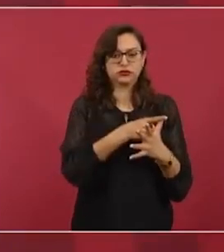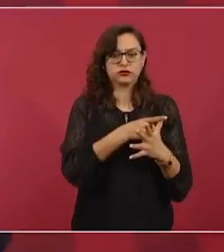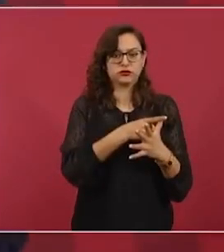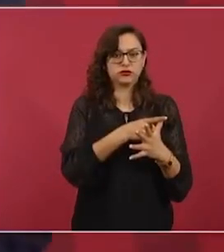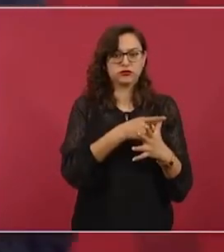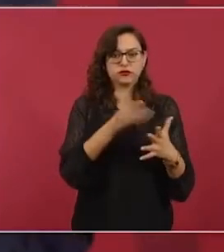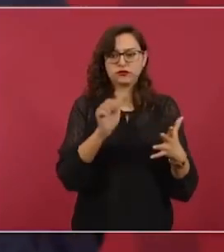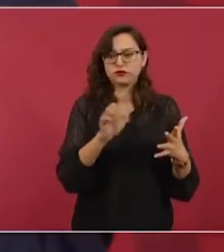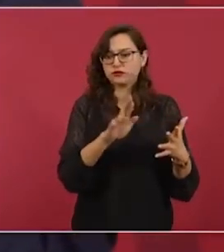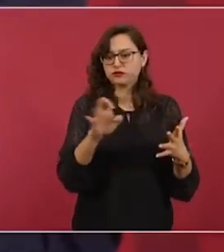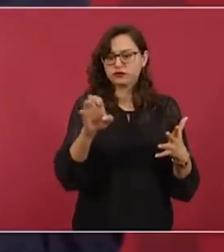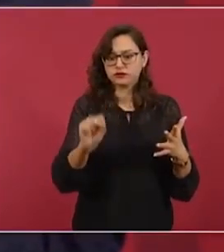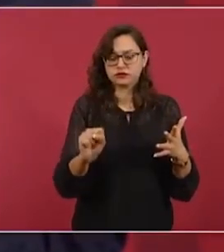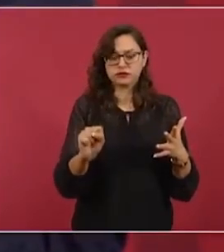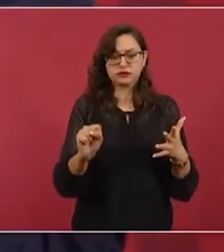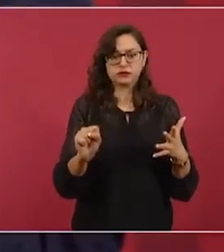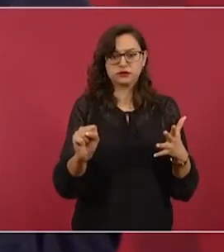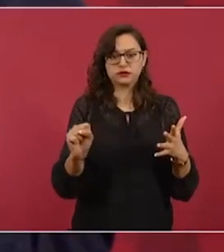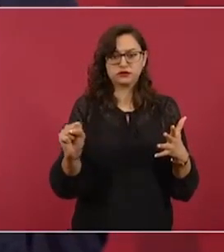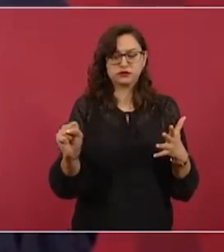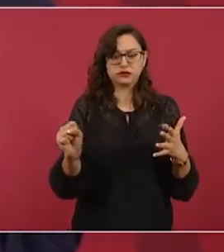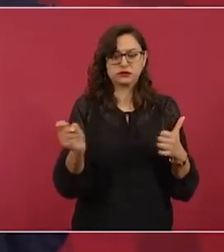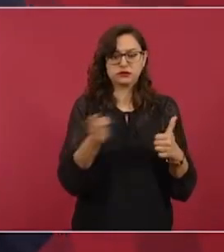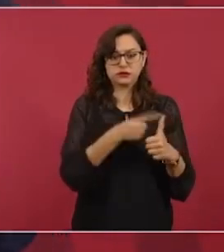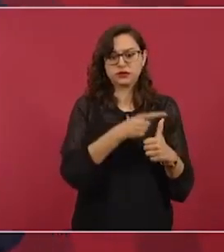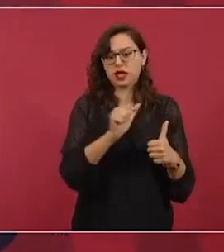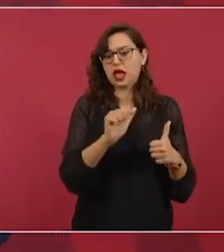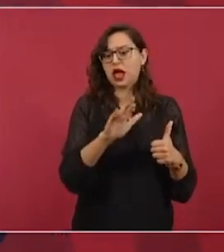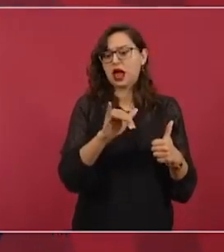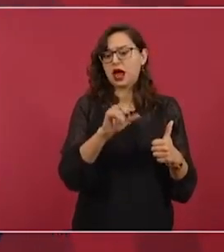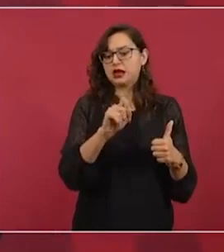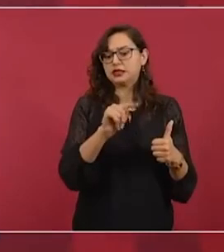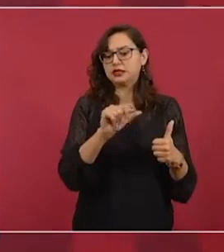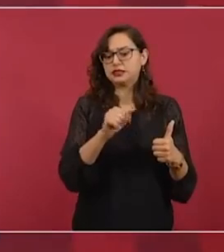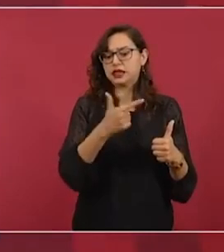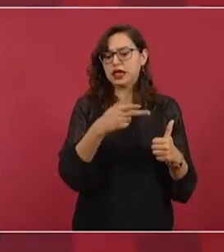Ferriz, Carmen Aristegui,